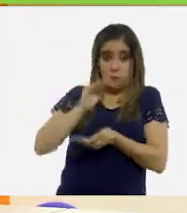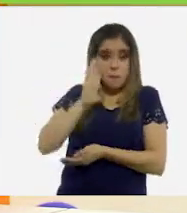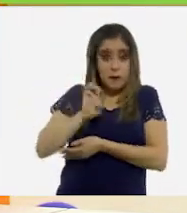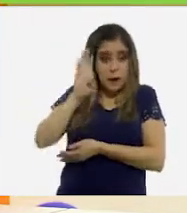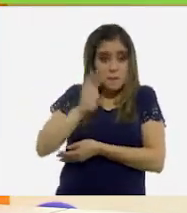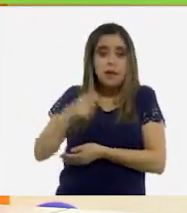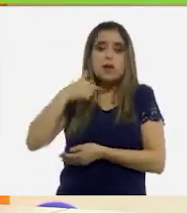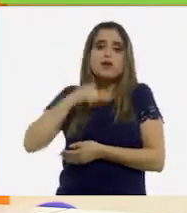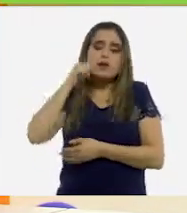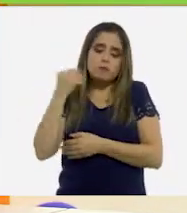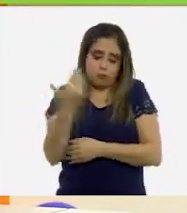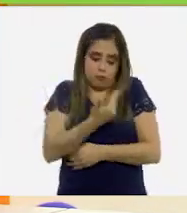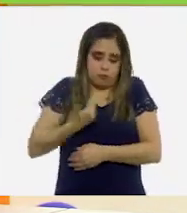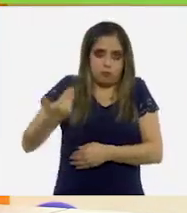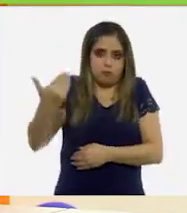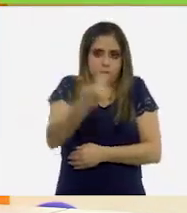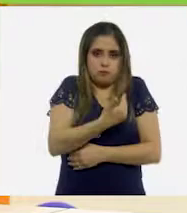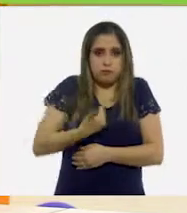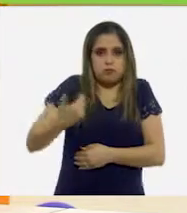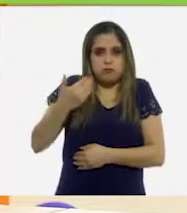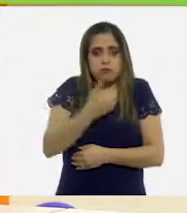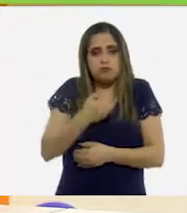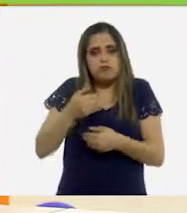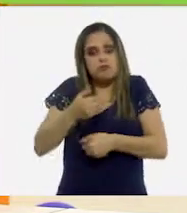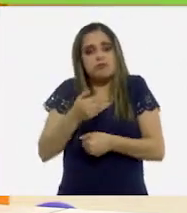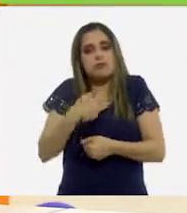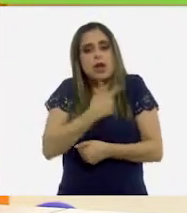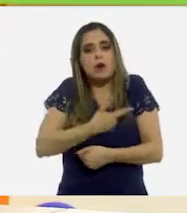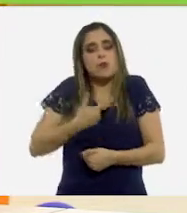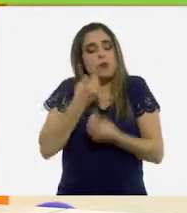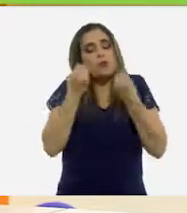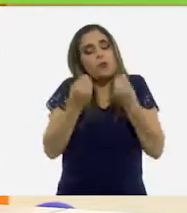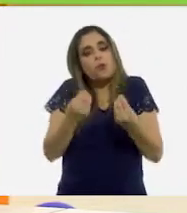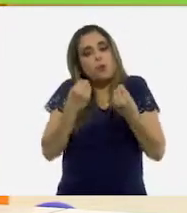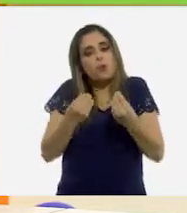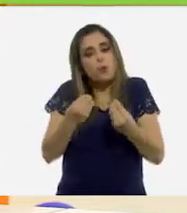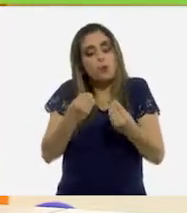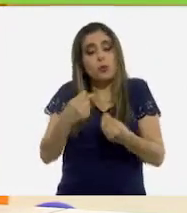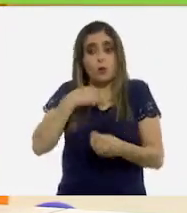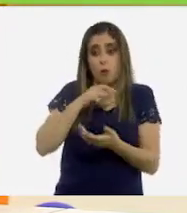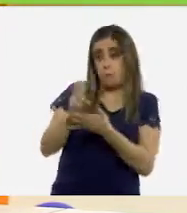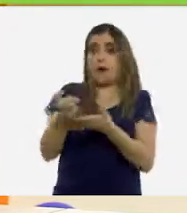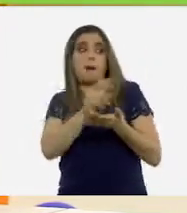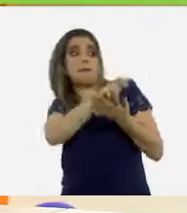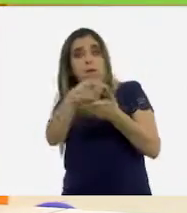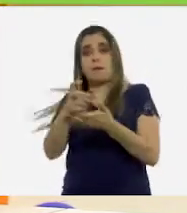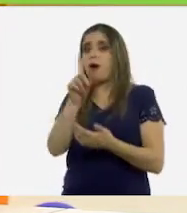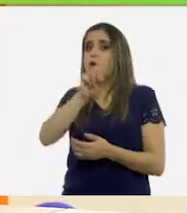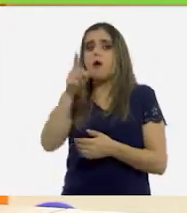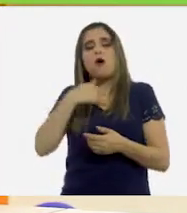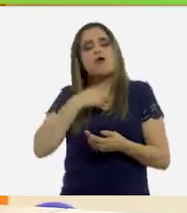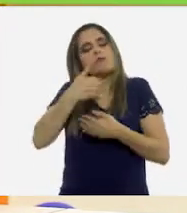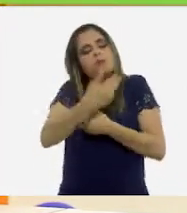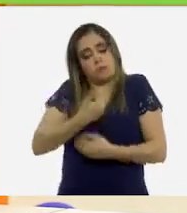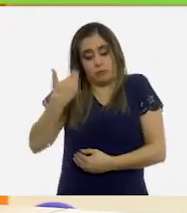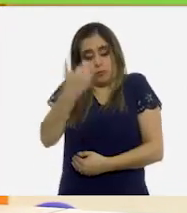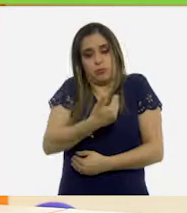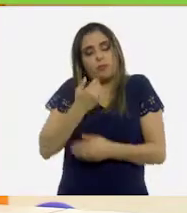envuelta en una cahuija muy suave que me gustaba mucho. Y que casi no me movía, permanecía así.